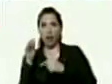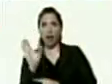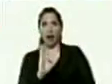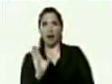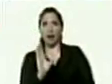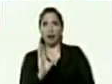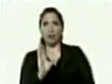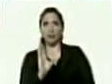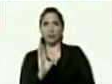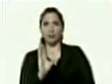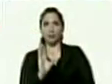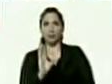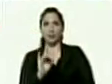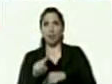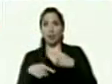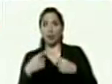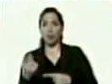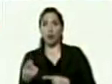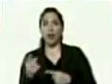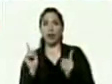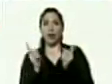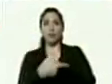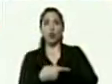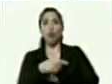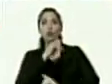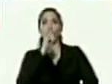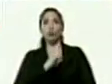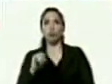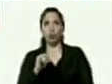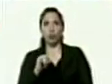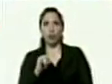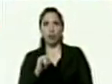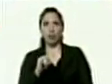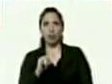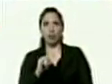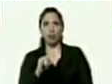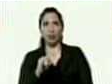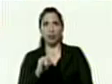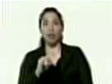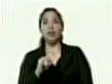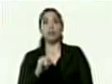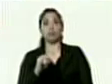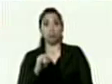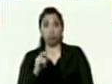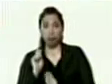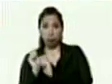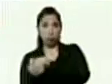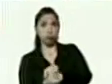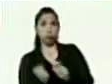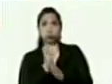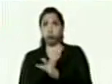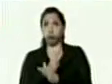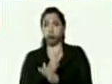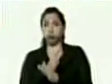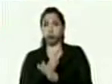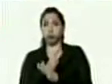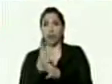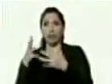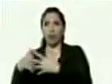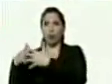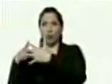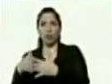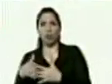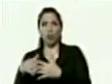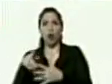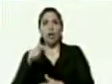luego se fue para el Zulia estuvo en los Phillies de Filadelfia Jesús Marcano Trillo el